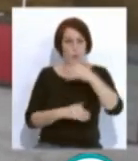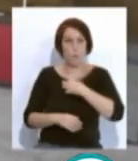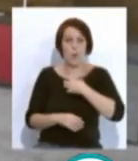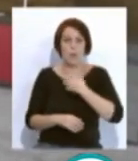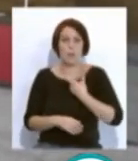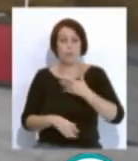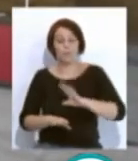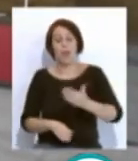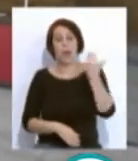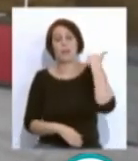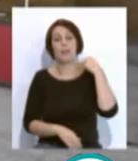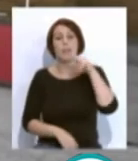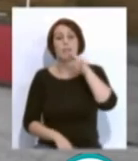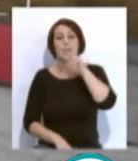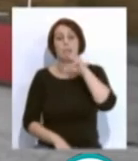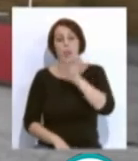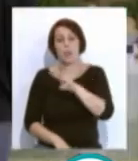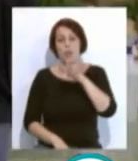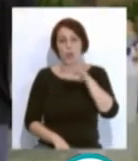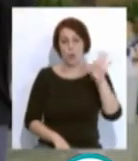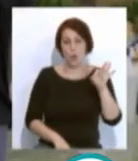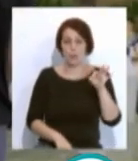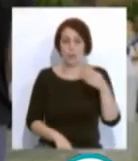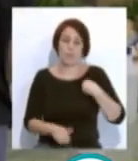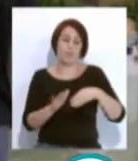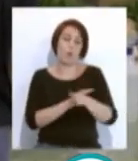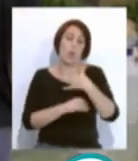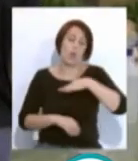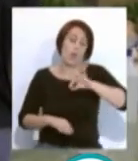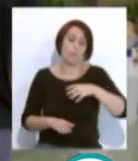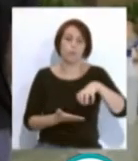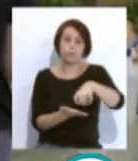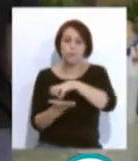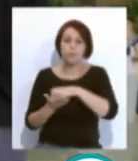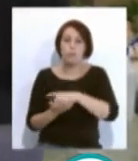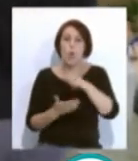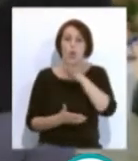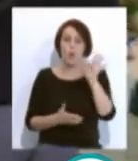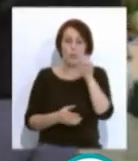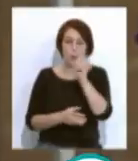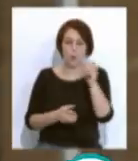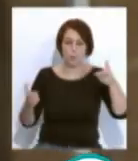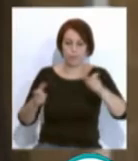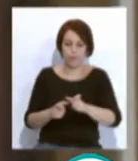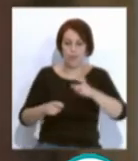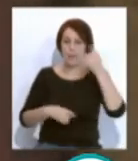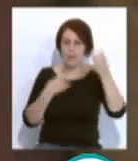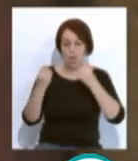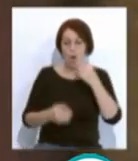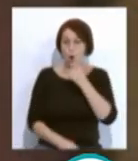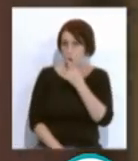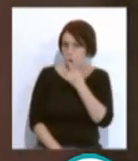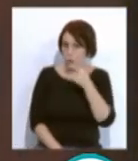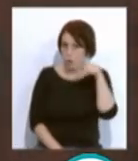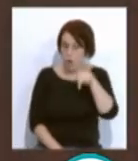350 que pueda acoger el recinto. Además, los puestos se han reducido en un 50%. Las actividades de ocio que acompañan